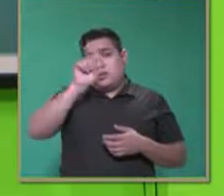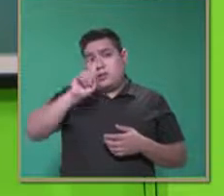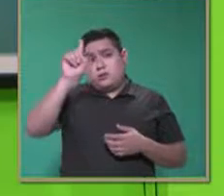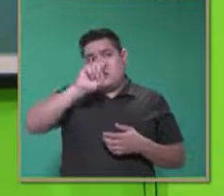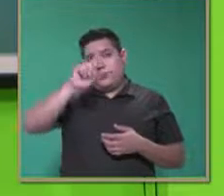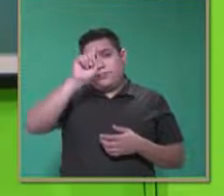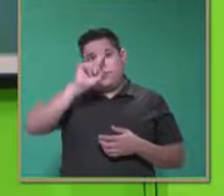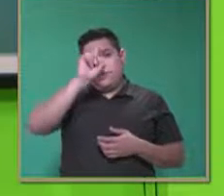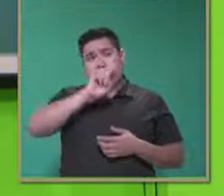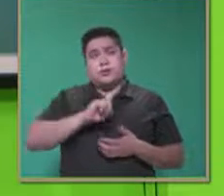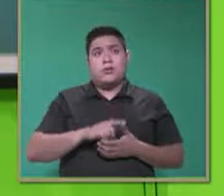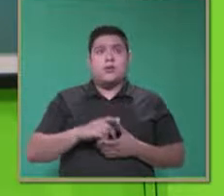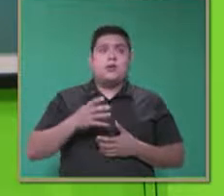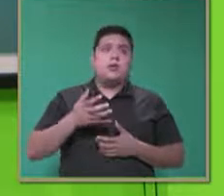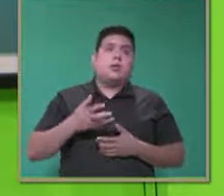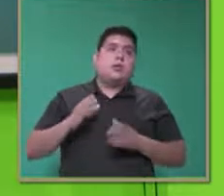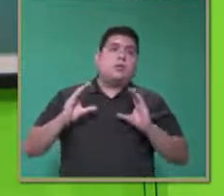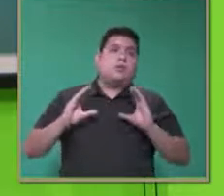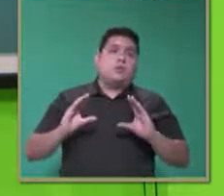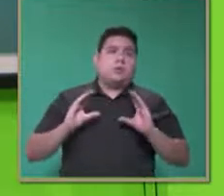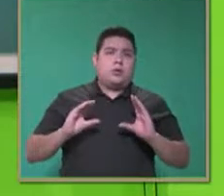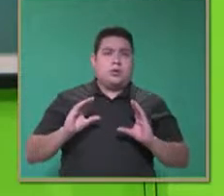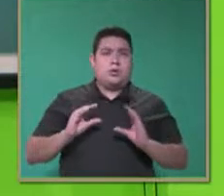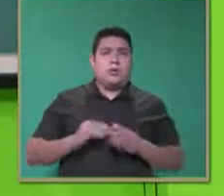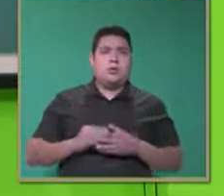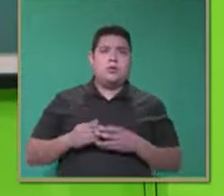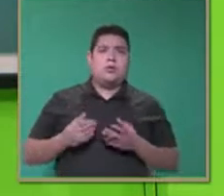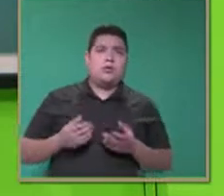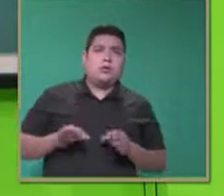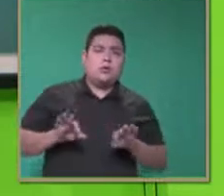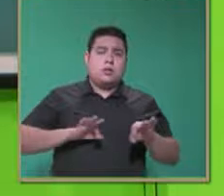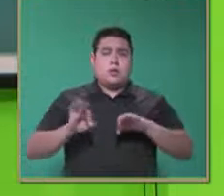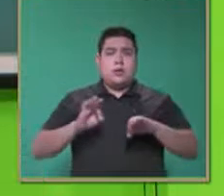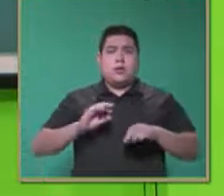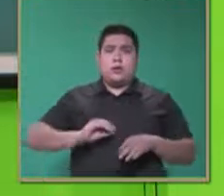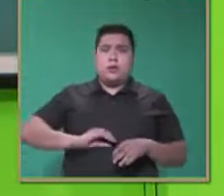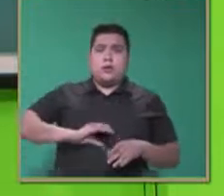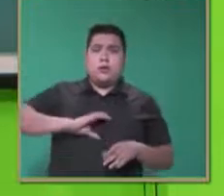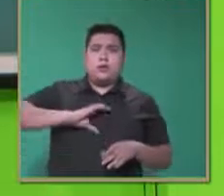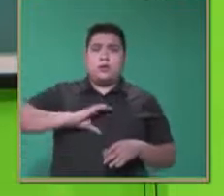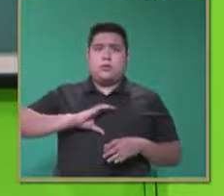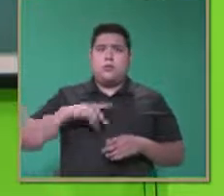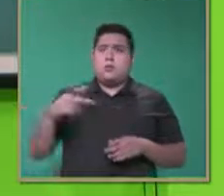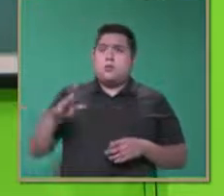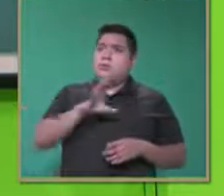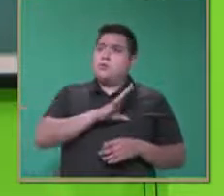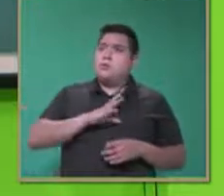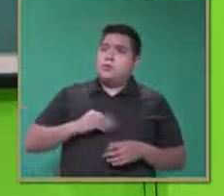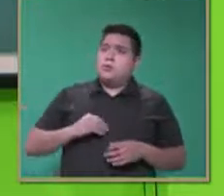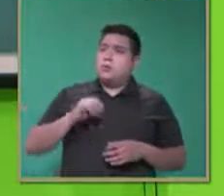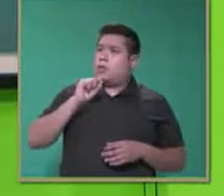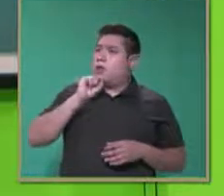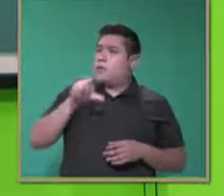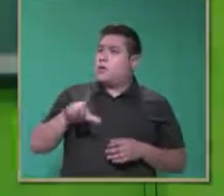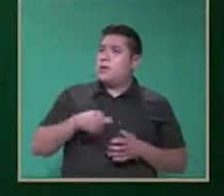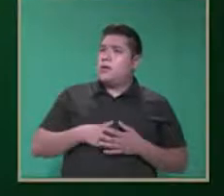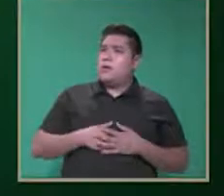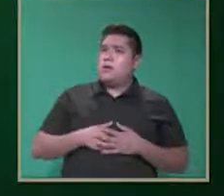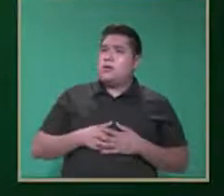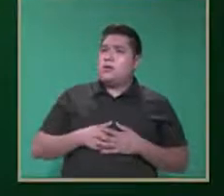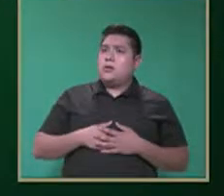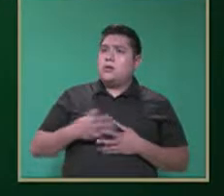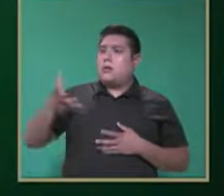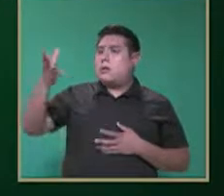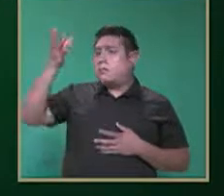tengan ese cuidado de trabajar la autoestima de sus hijos. Además, otro es facilitar el